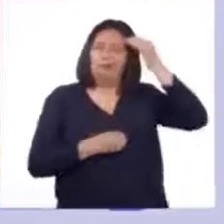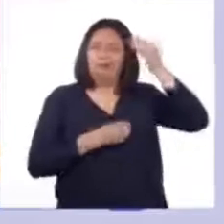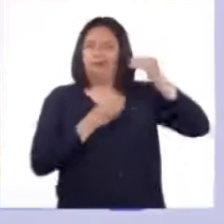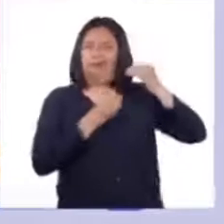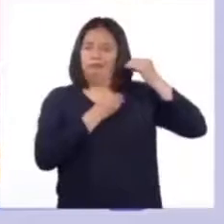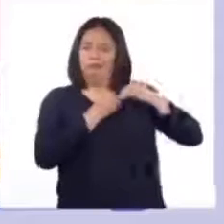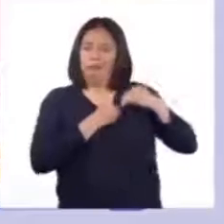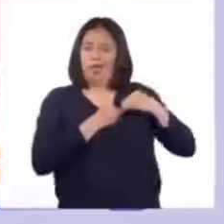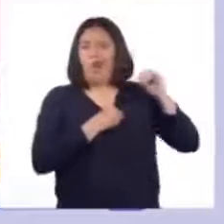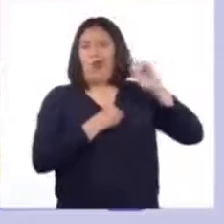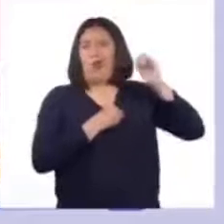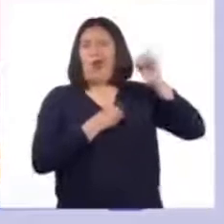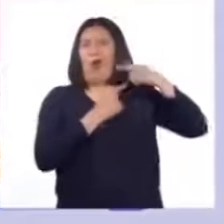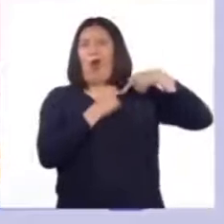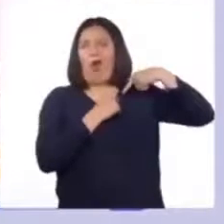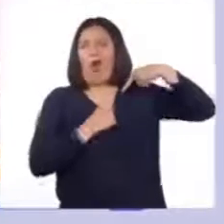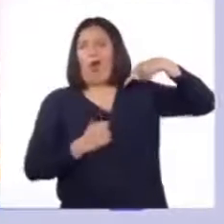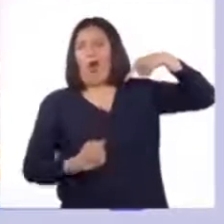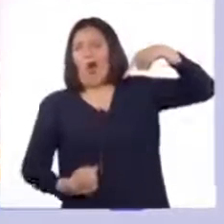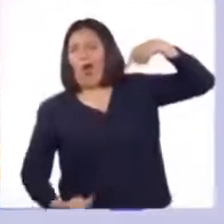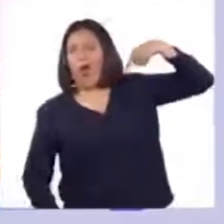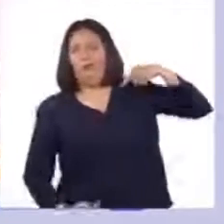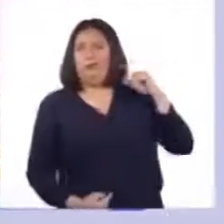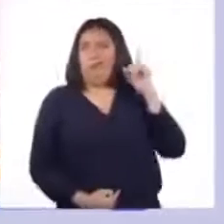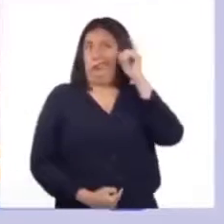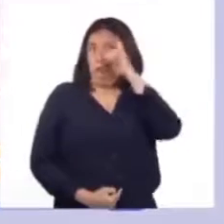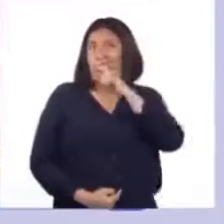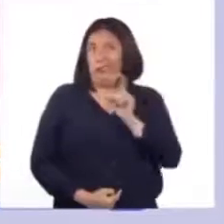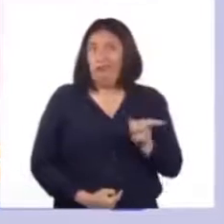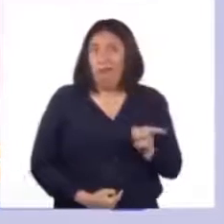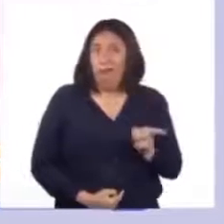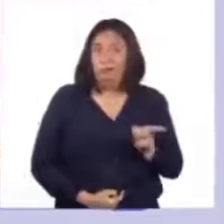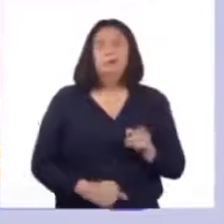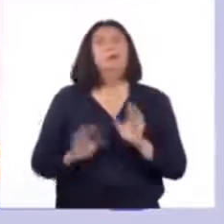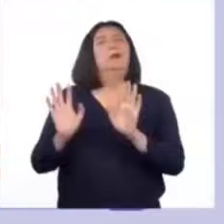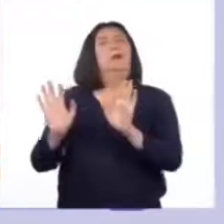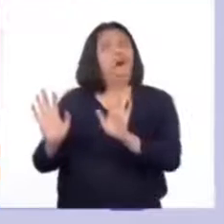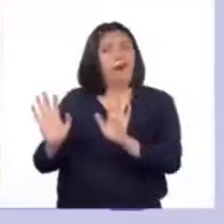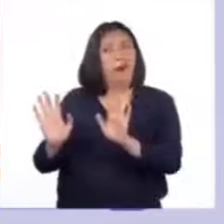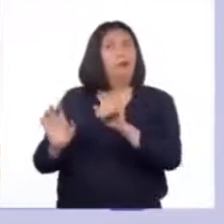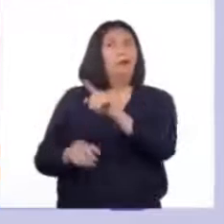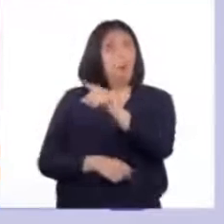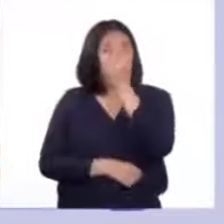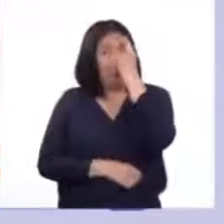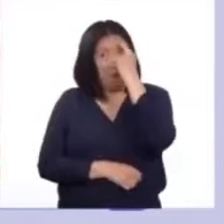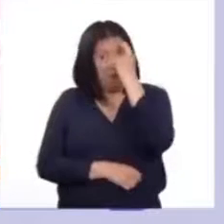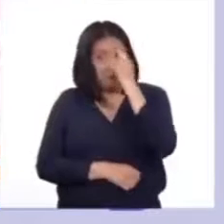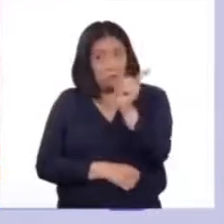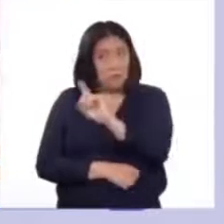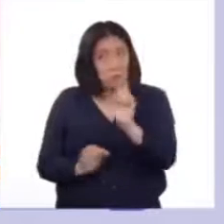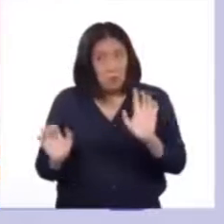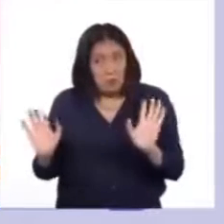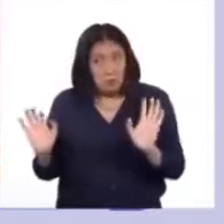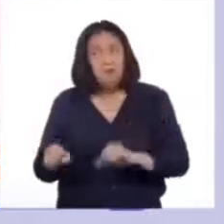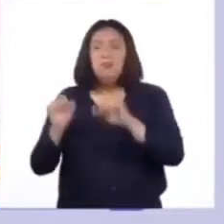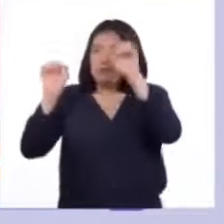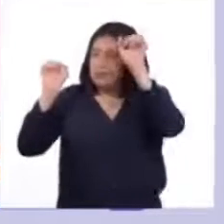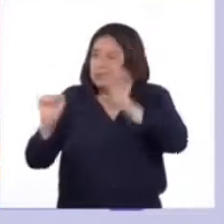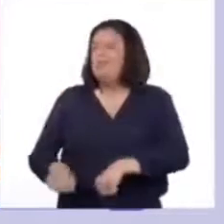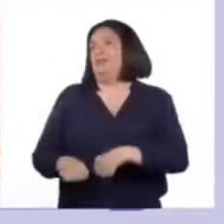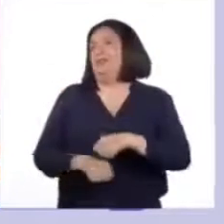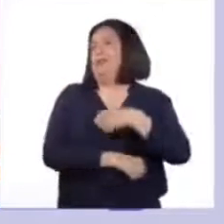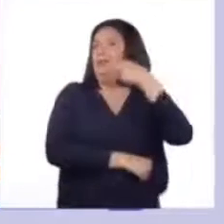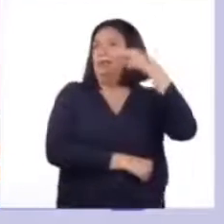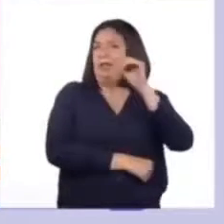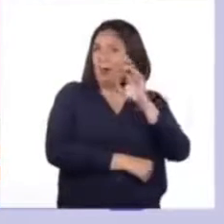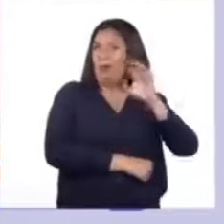llegan a órganos tan lejos porque sería un poco complicado, ¿verdad? Pues, aunque te parezca increíble, las hormonas